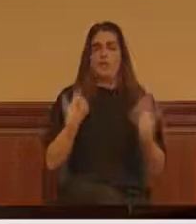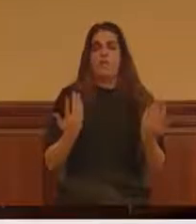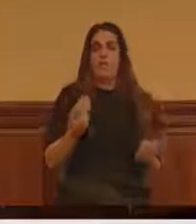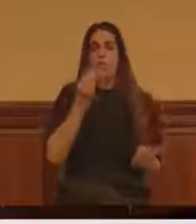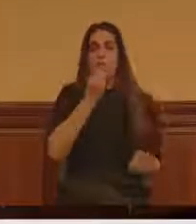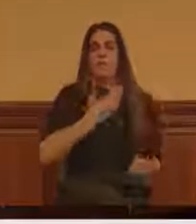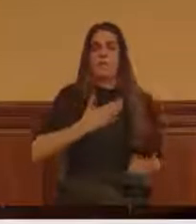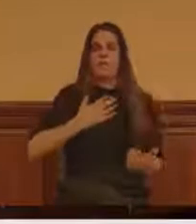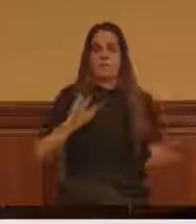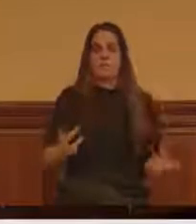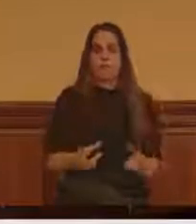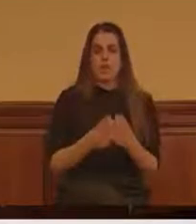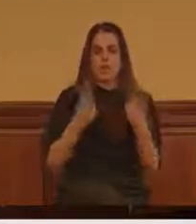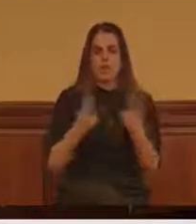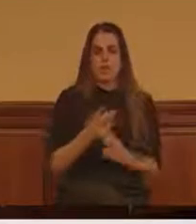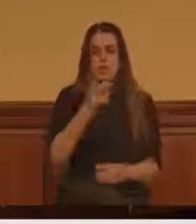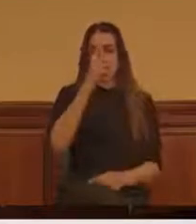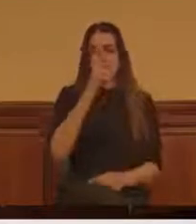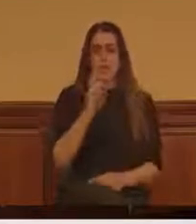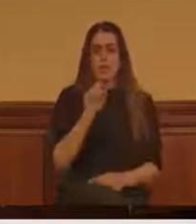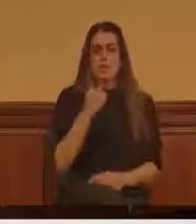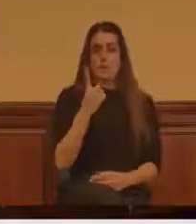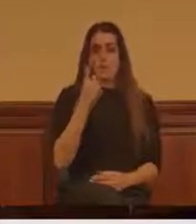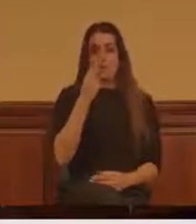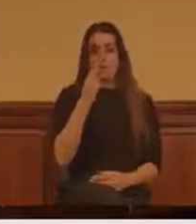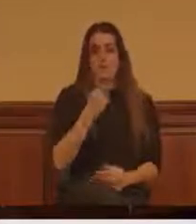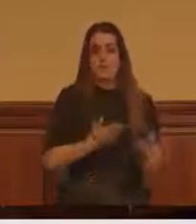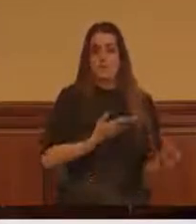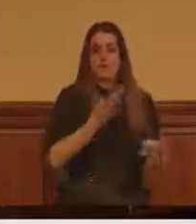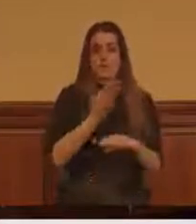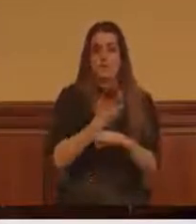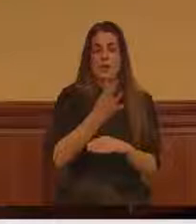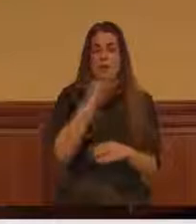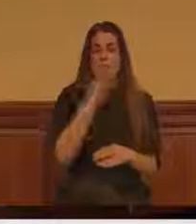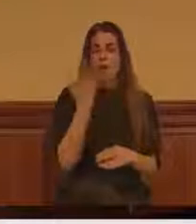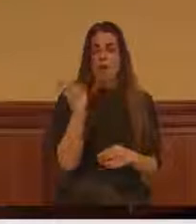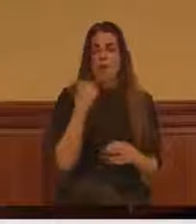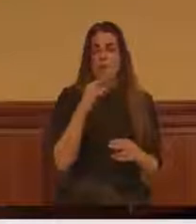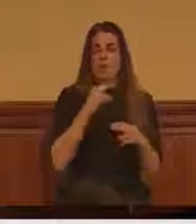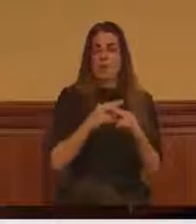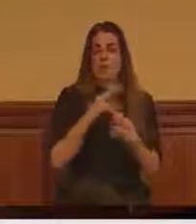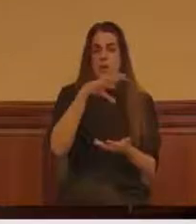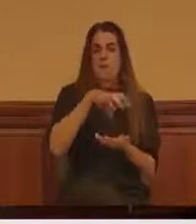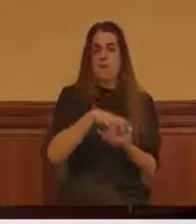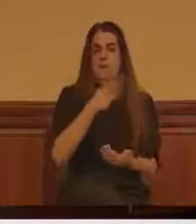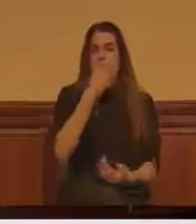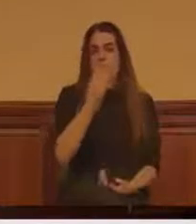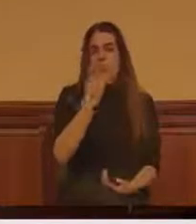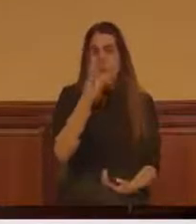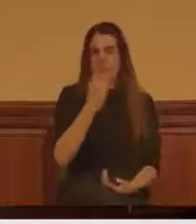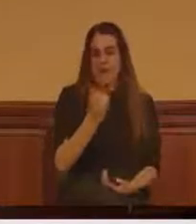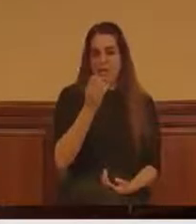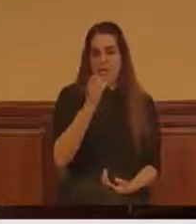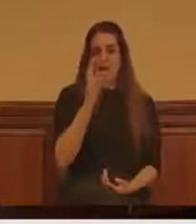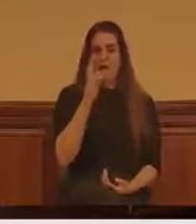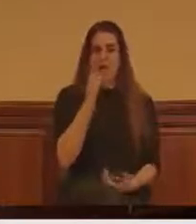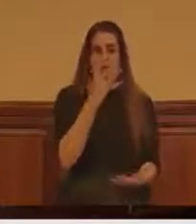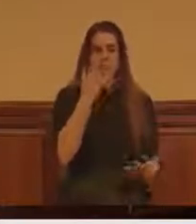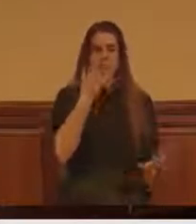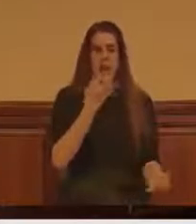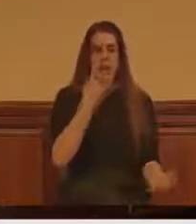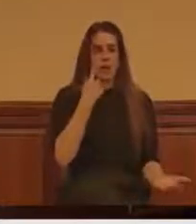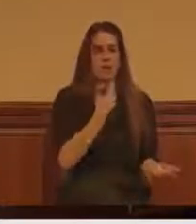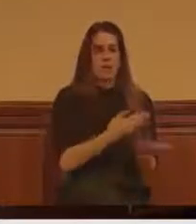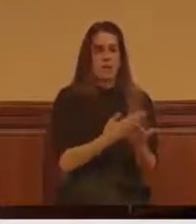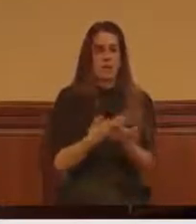Recuerdo el impacto de la primera visita a lo que entonces llamábamos la perrera, para ver con nuestros propios ojos todo lo que nos contaban